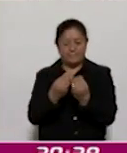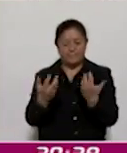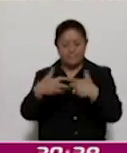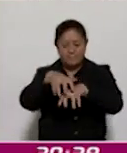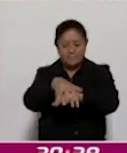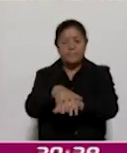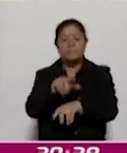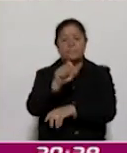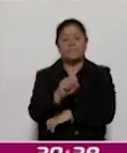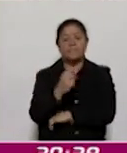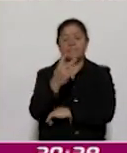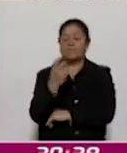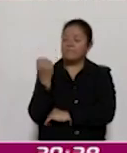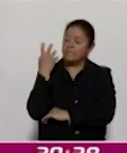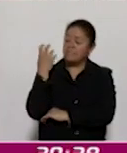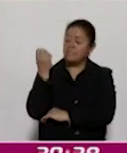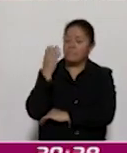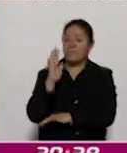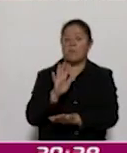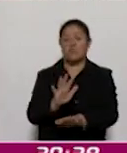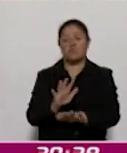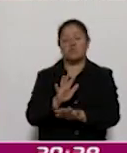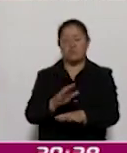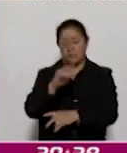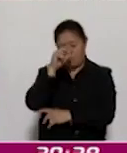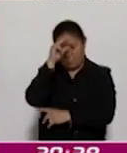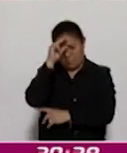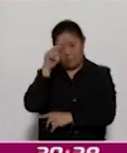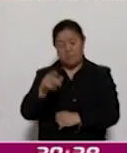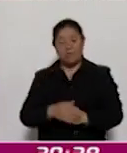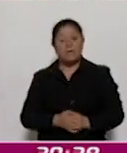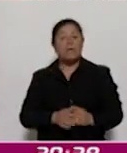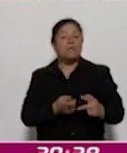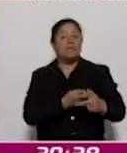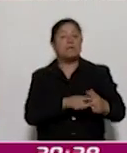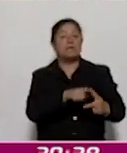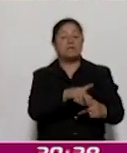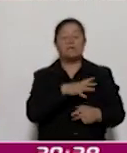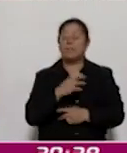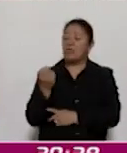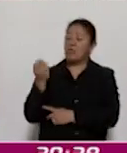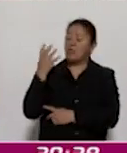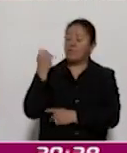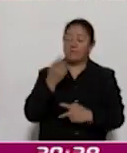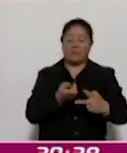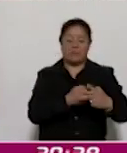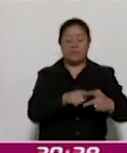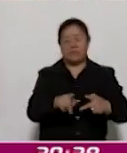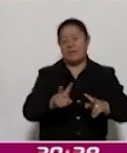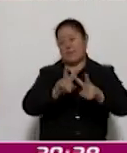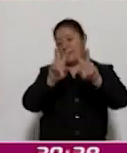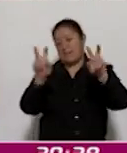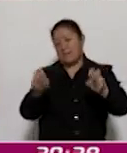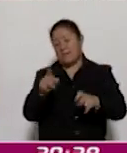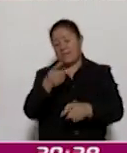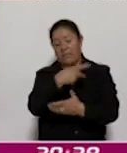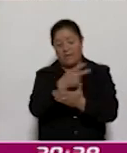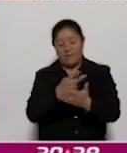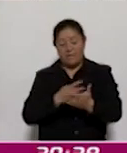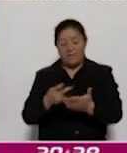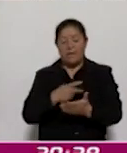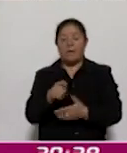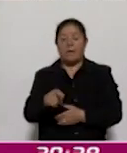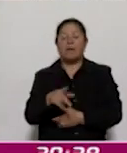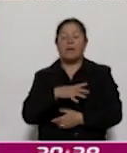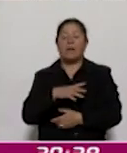magistrales. Estas conferencias magistrales parten desde la conferencia inaugural con el tema del plan y programa de estudios